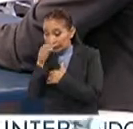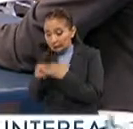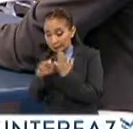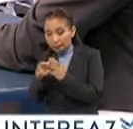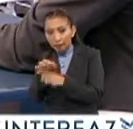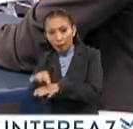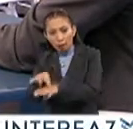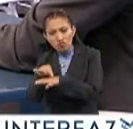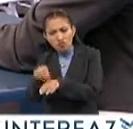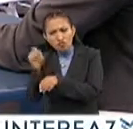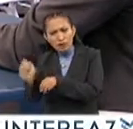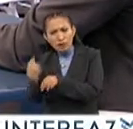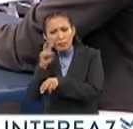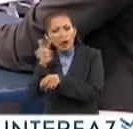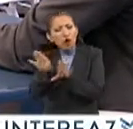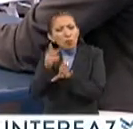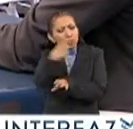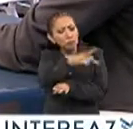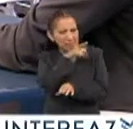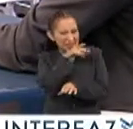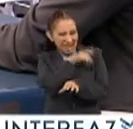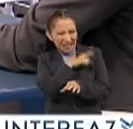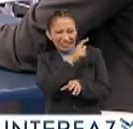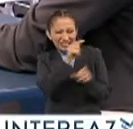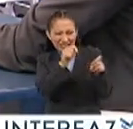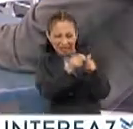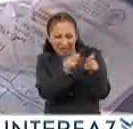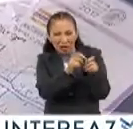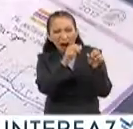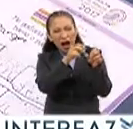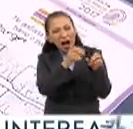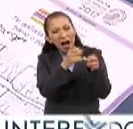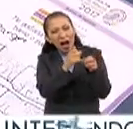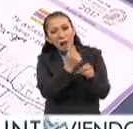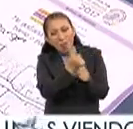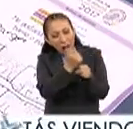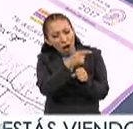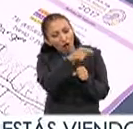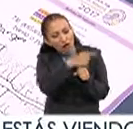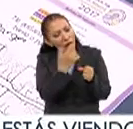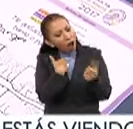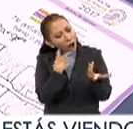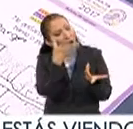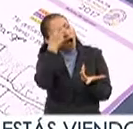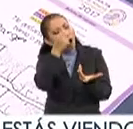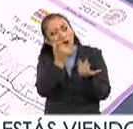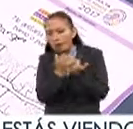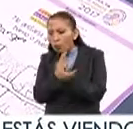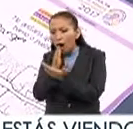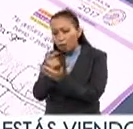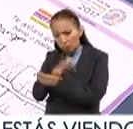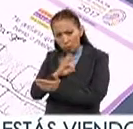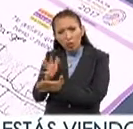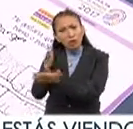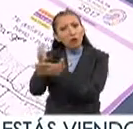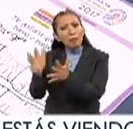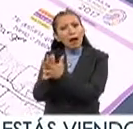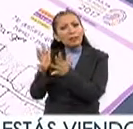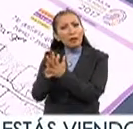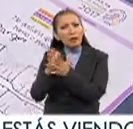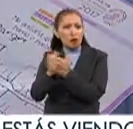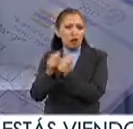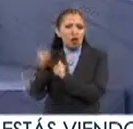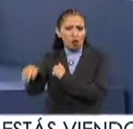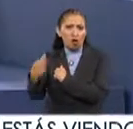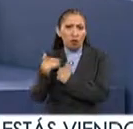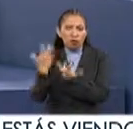vivencial, de ver cómo sus papás, sus tíos, sus abuelos participan, pero también ellas y ellos tienen la opción de poder participar a